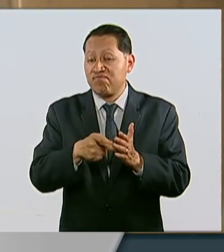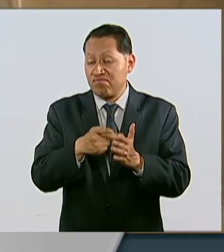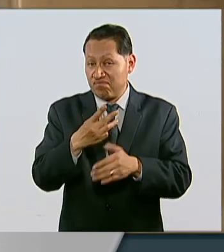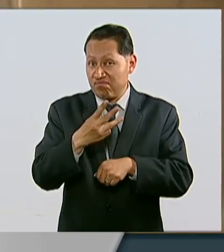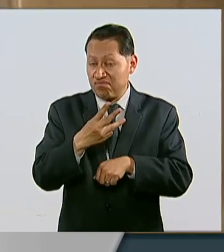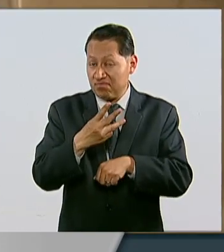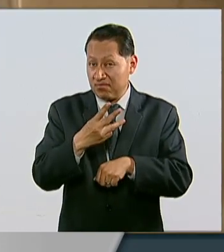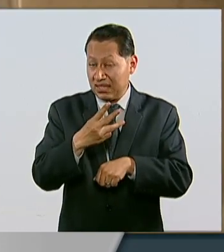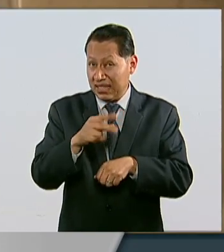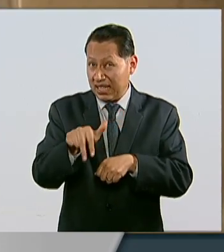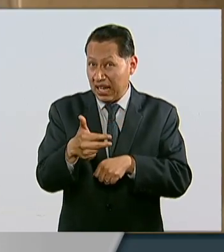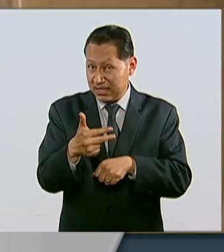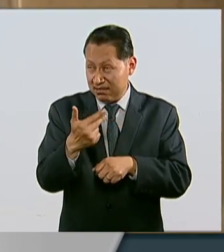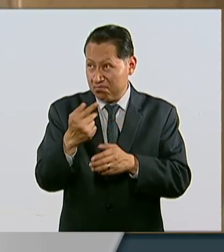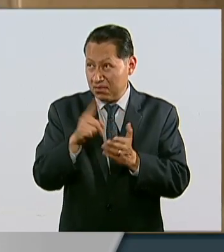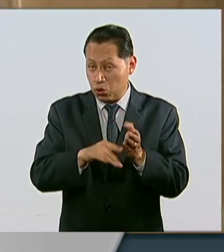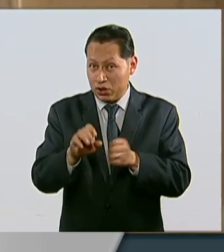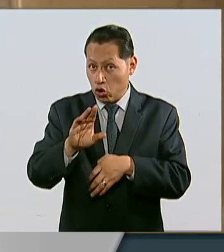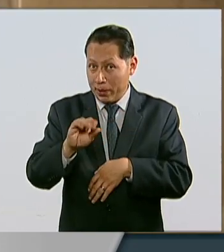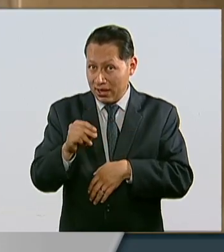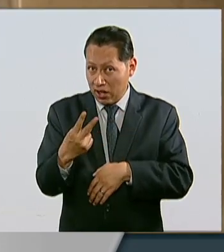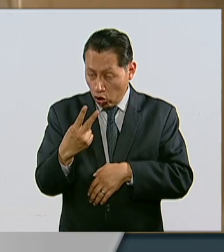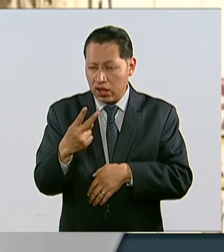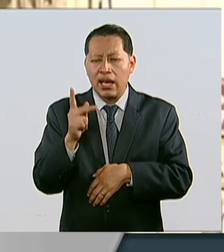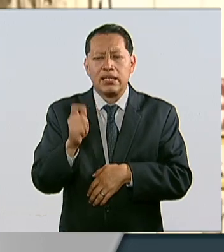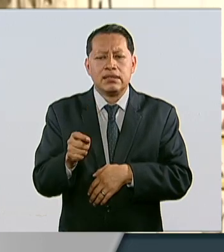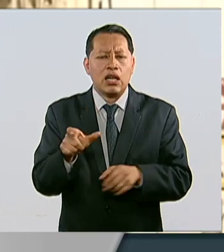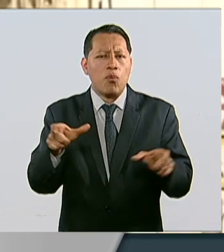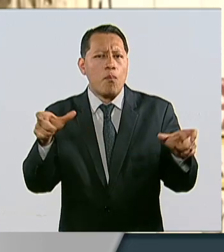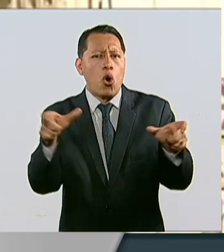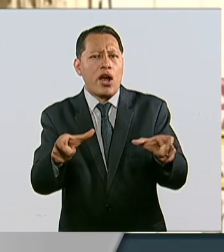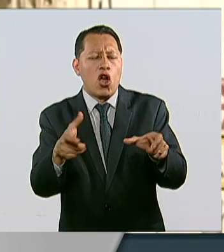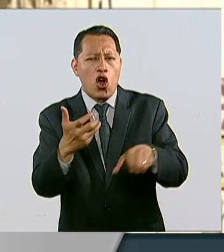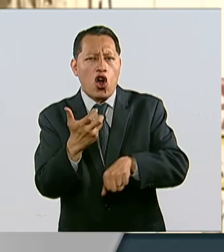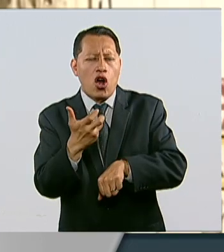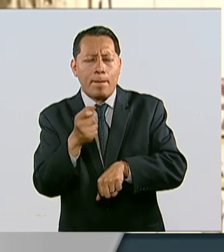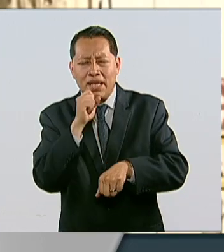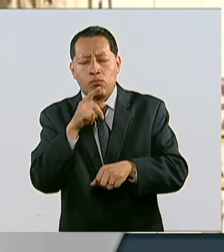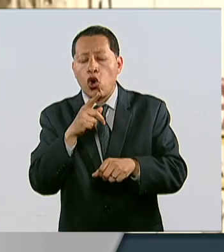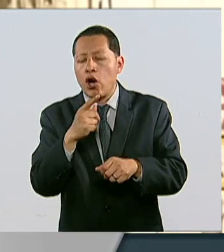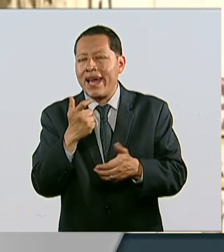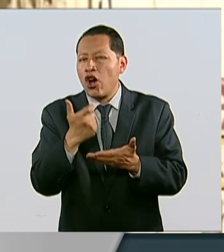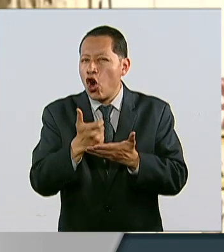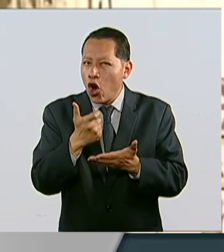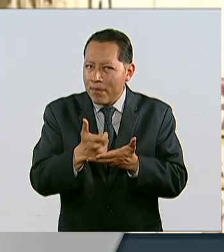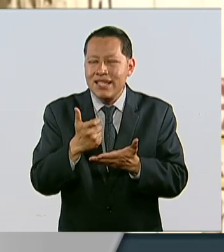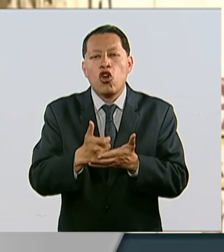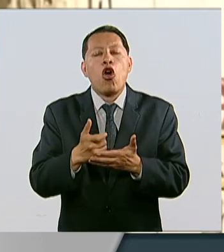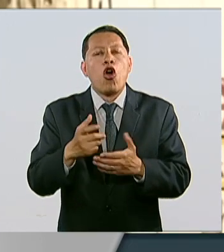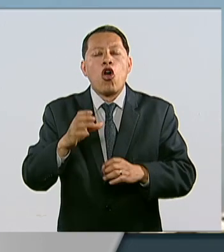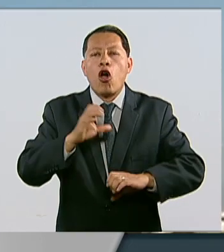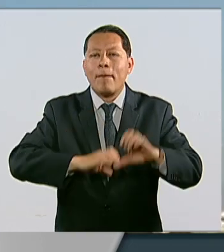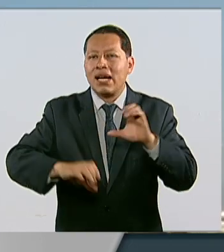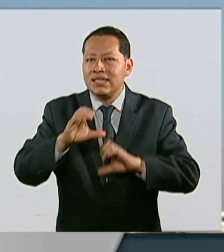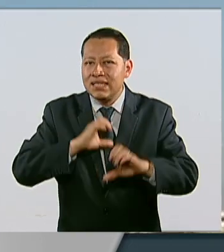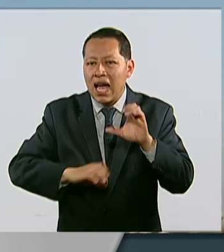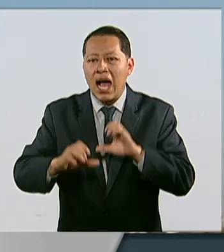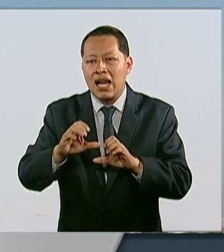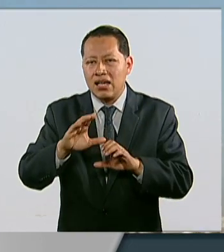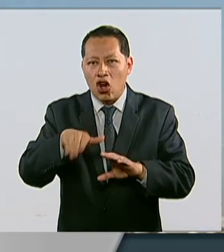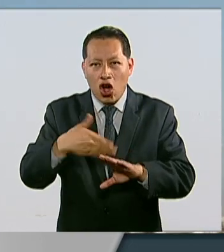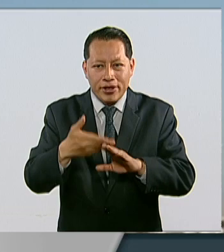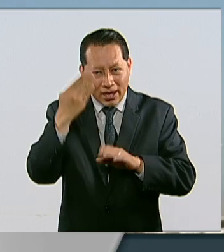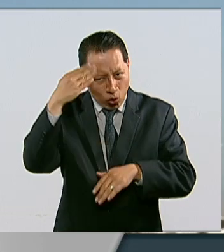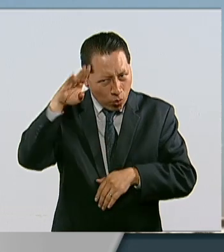1992, pide poner fin al bloqueo económico, comercial y financiero impuesto por Estados Unidos contra Cuba